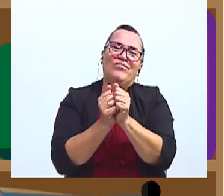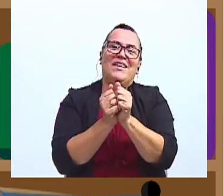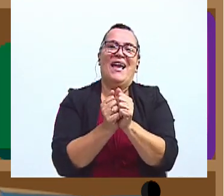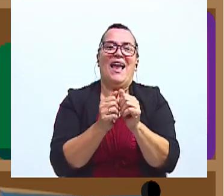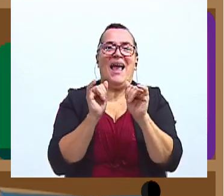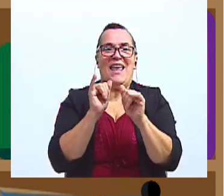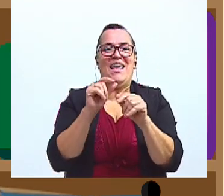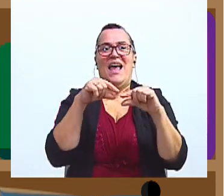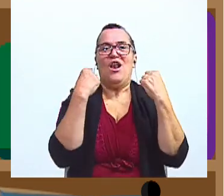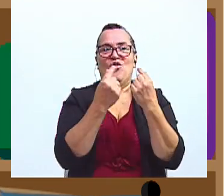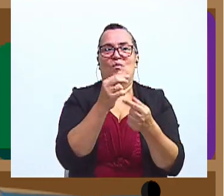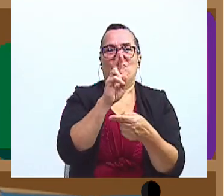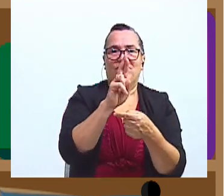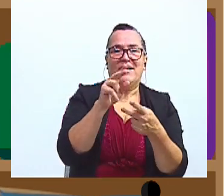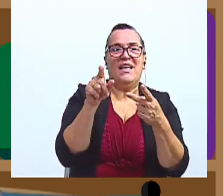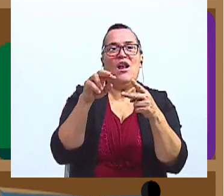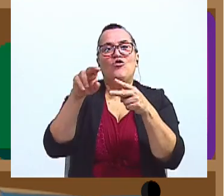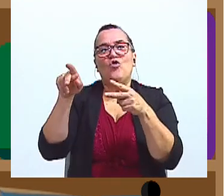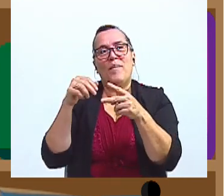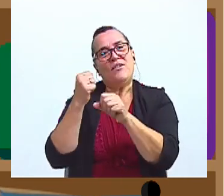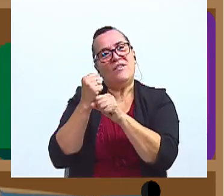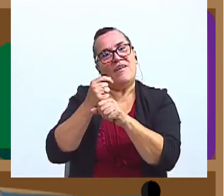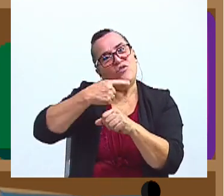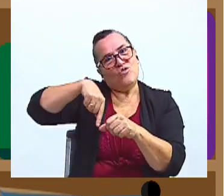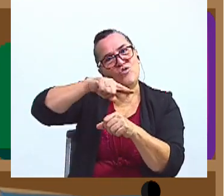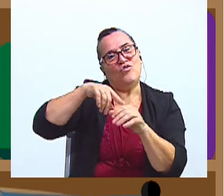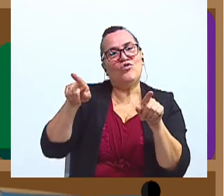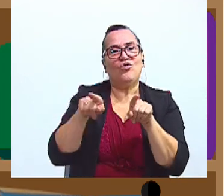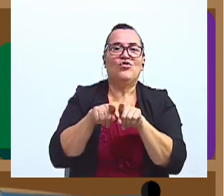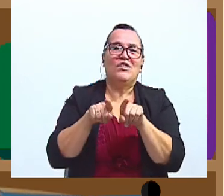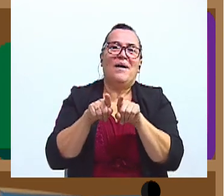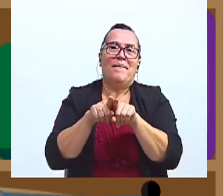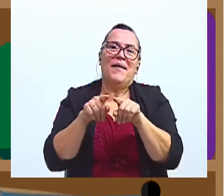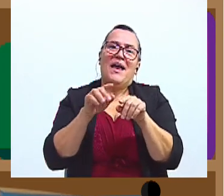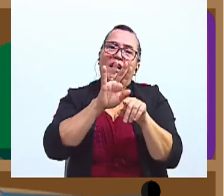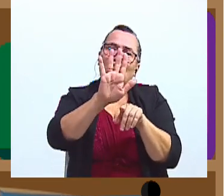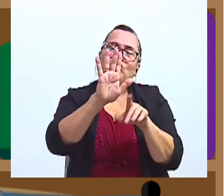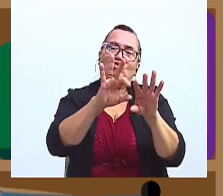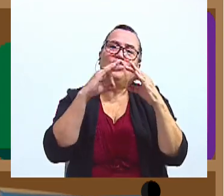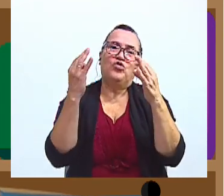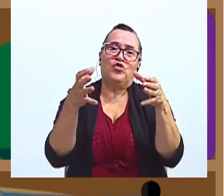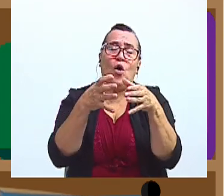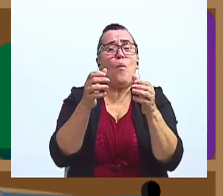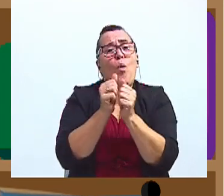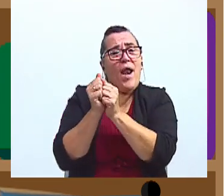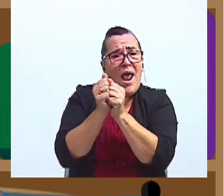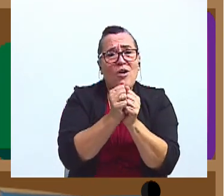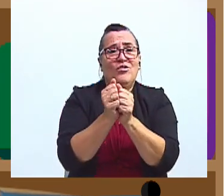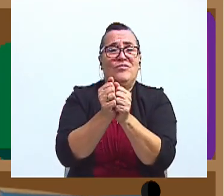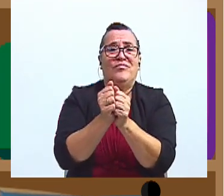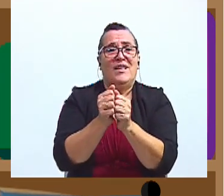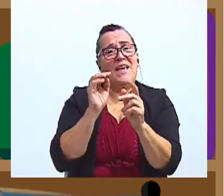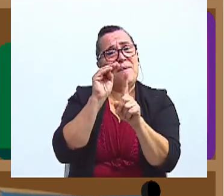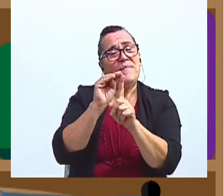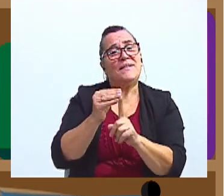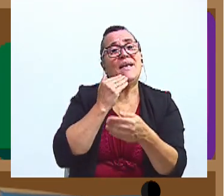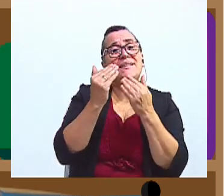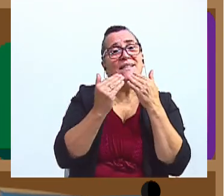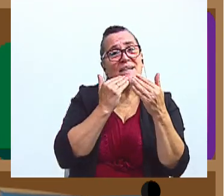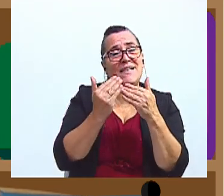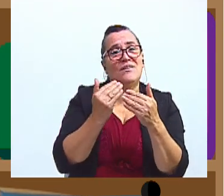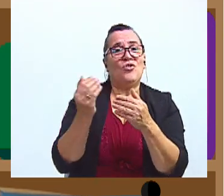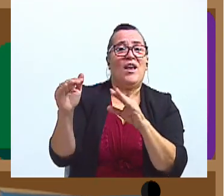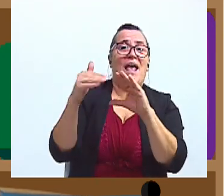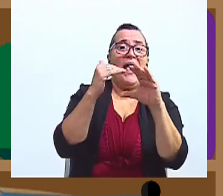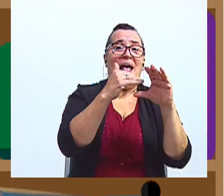al grupo Gretel, a los compañeros que están trabajando con nosotros y sobre todo a sus familias por el acompañamiento y los mensajes de agradecimiento que